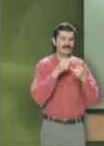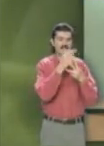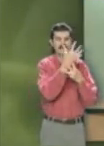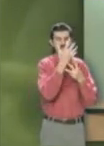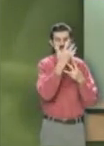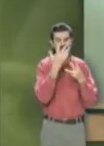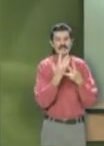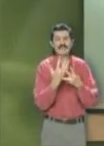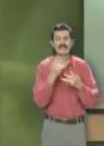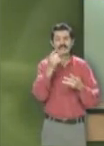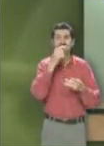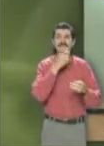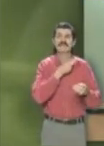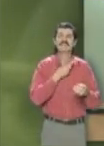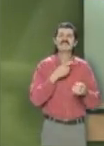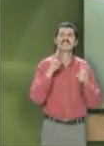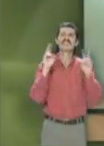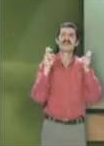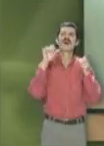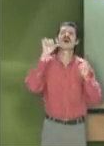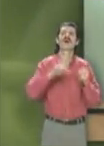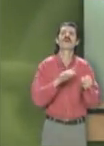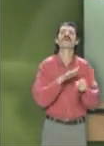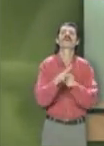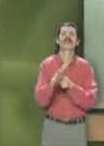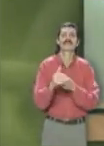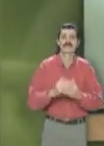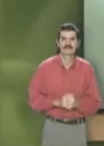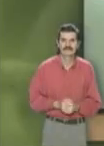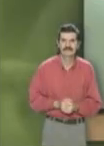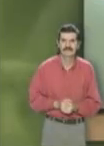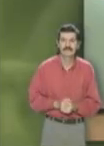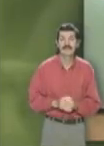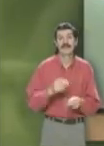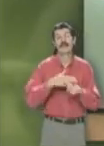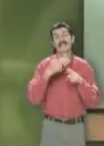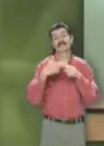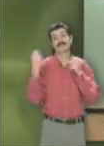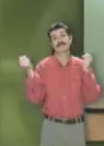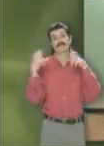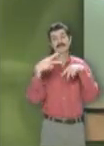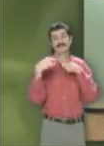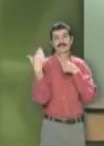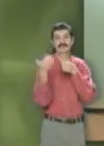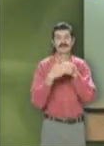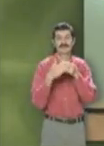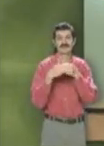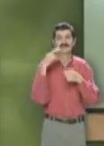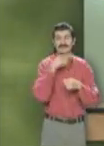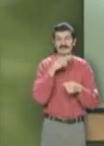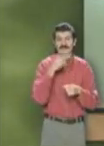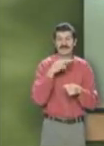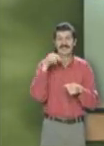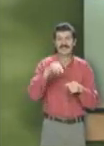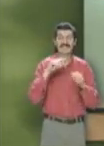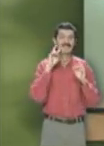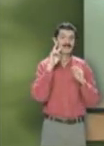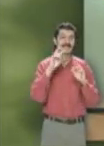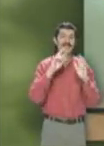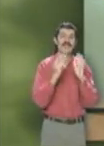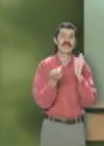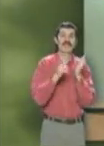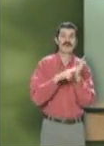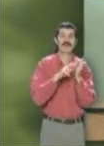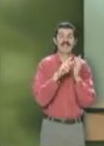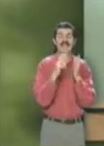mencionando algunos de los temas tratados en el programa de hoy. Hasta pronto. Los esperamos aquí en la